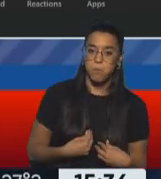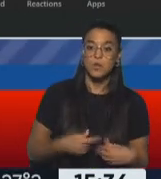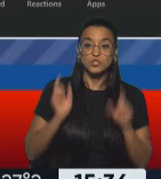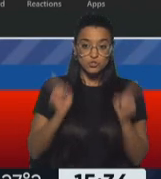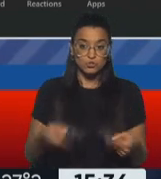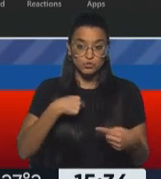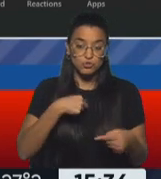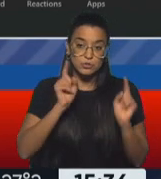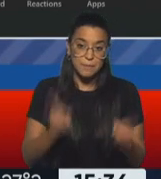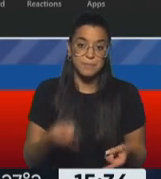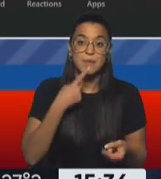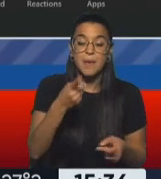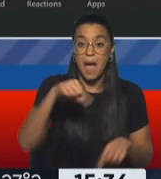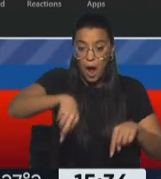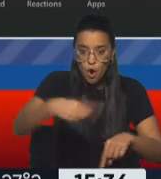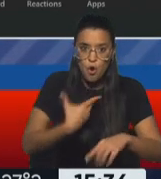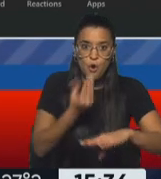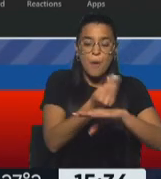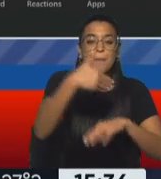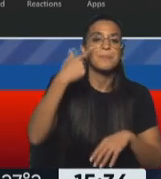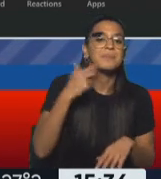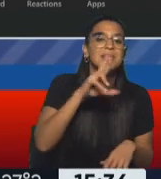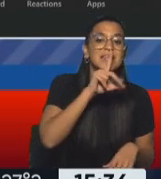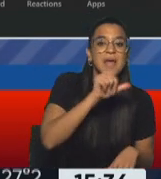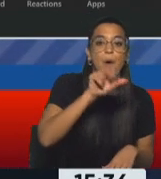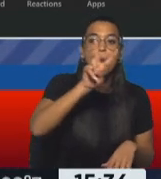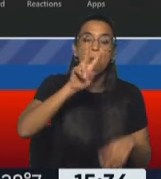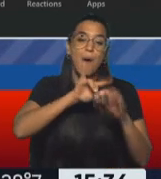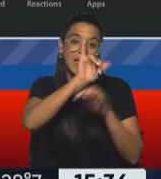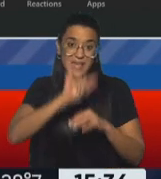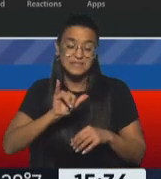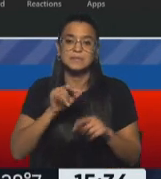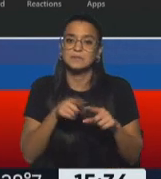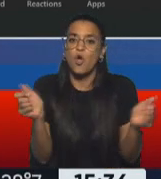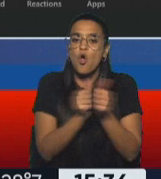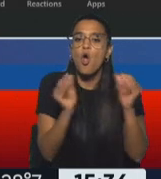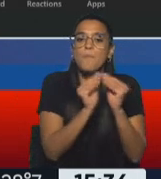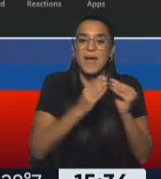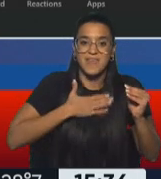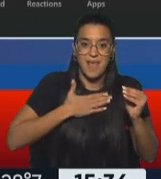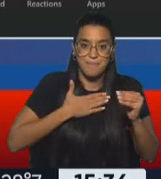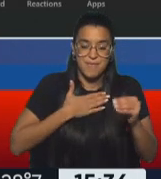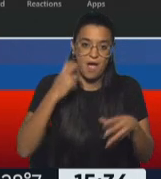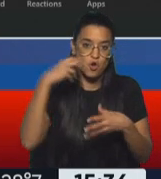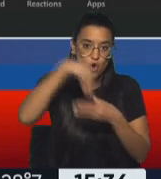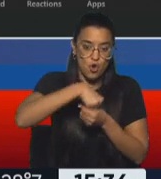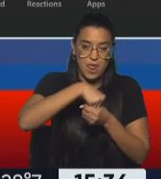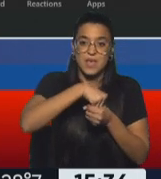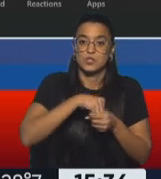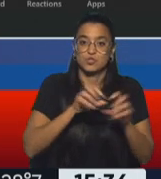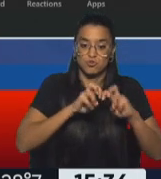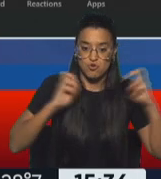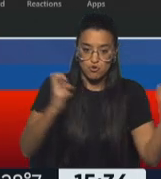también porque la primera actual, Nita Vásquez, ha sido mi compañera de bancada durante el Congreso